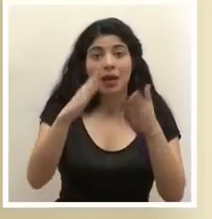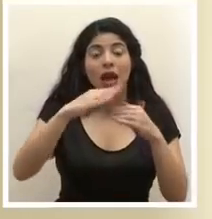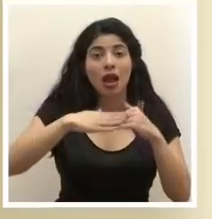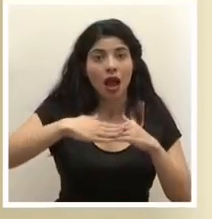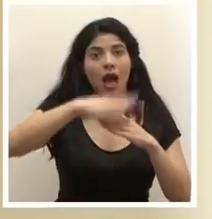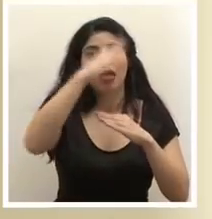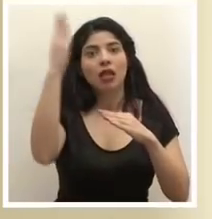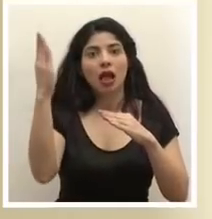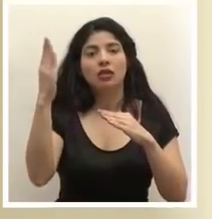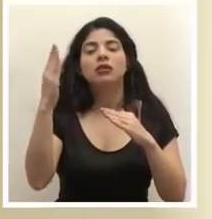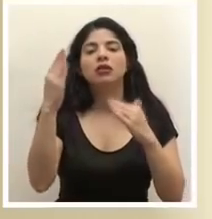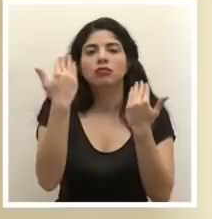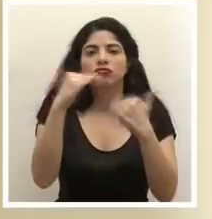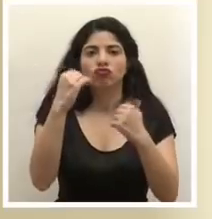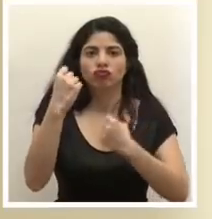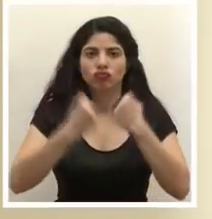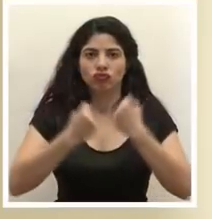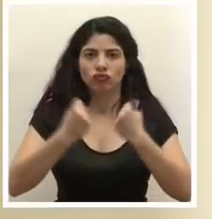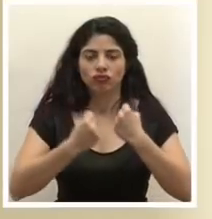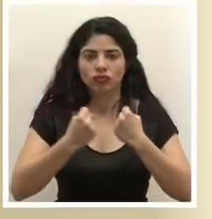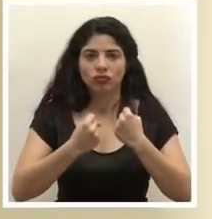la restricción vehicular